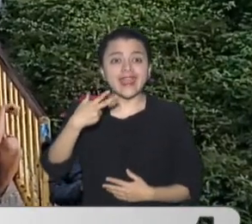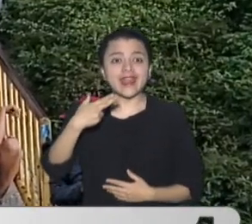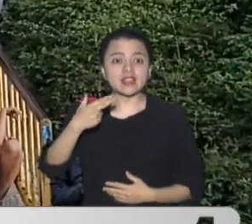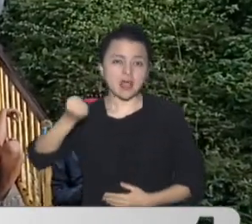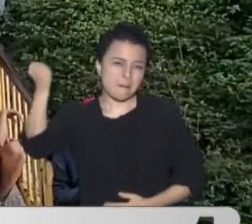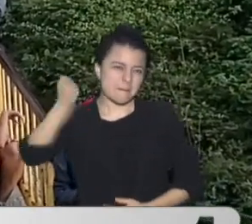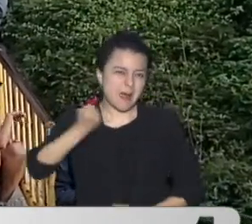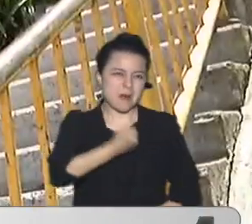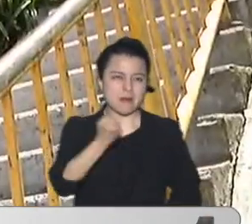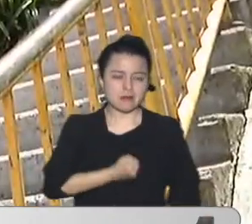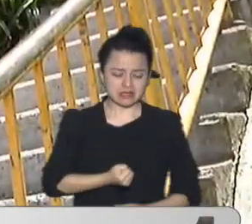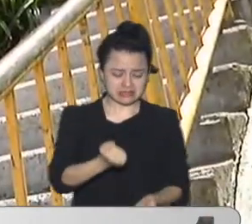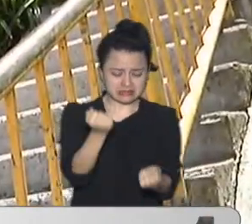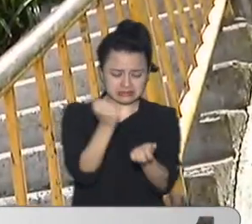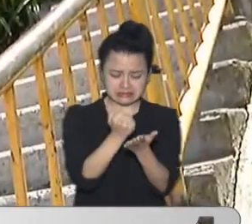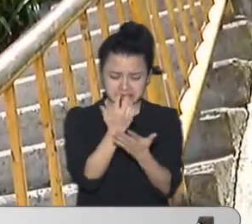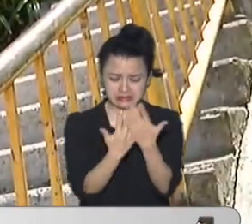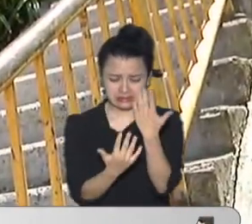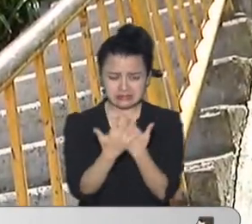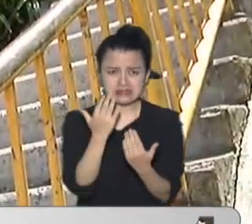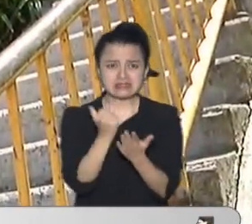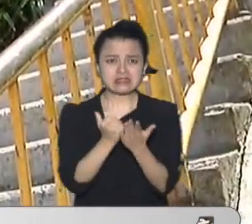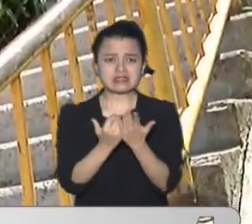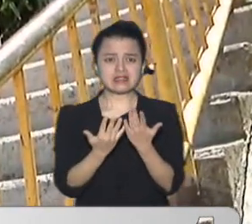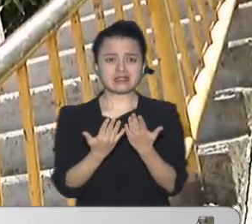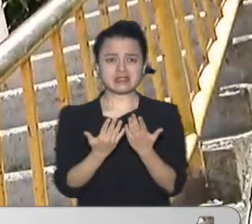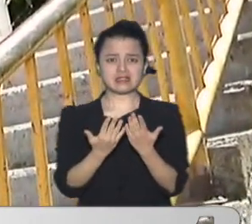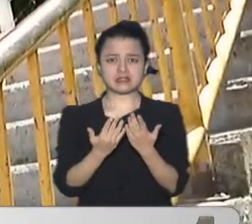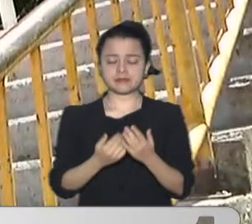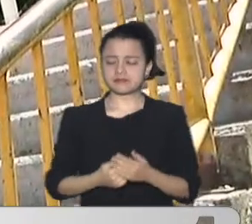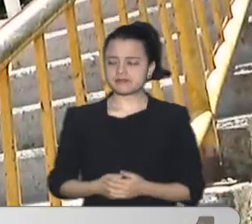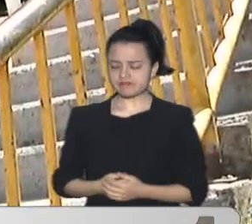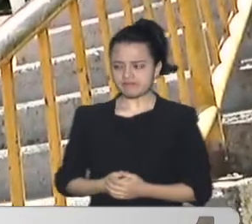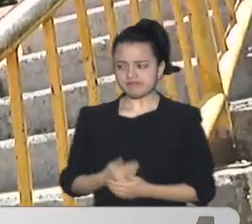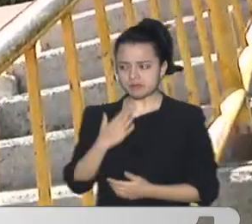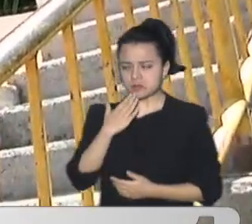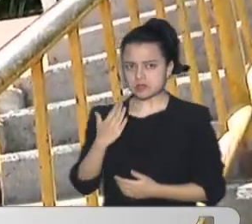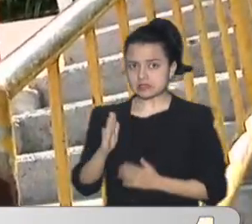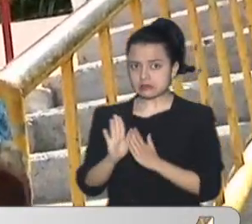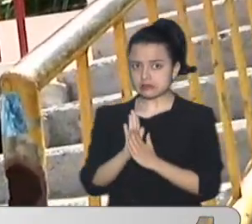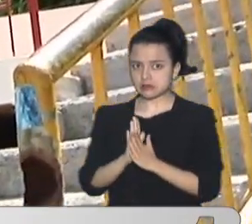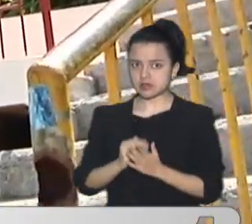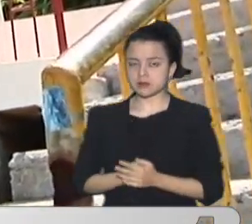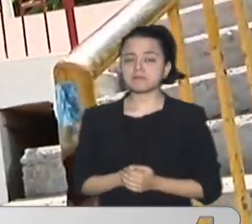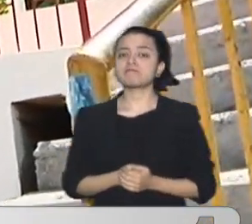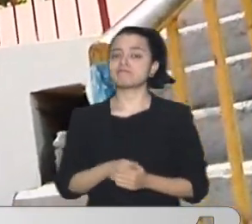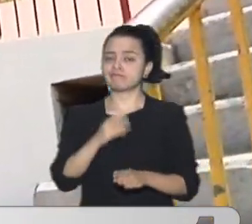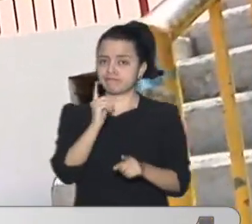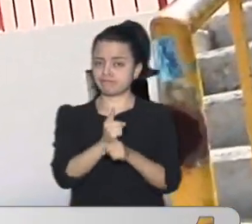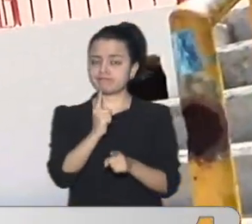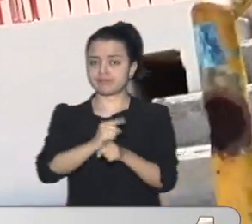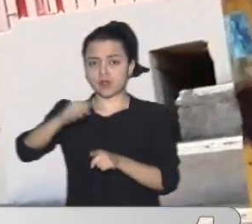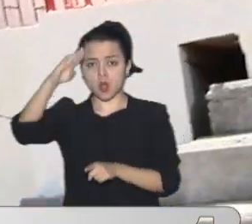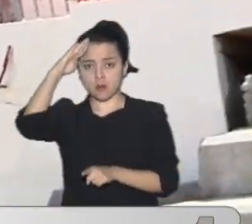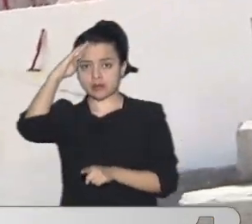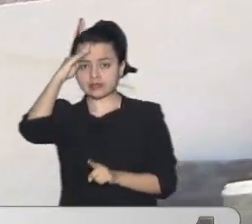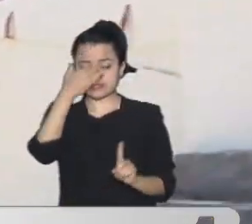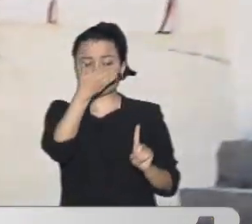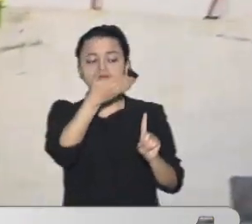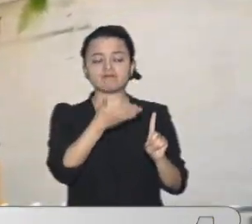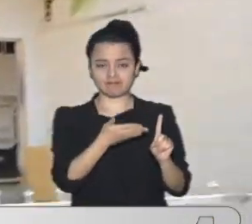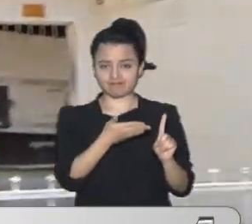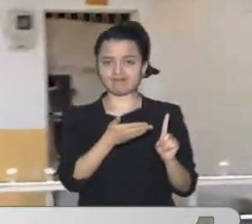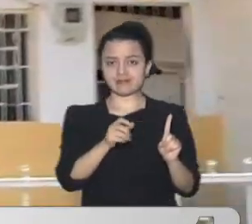En las manos Muy bien Muchas gracias Señor Orlando Justamente la policía Confirmó que sí Que la mujer De